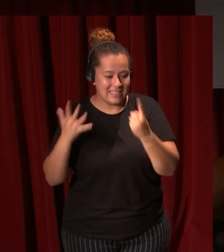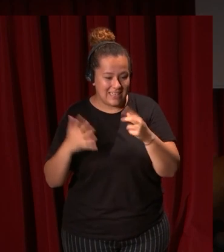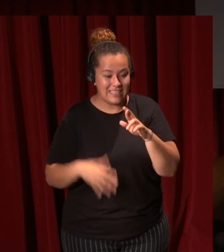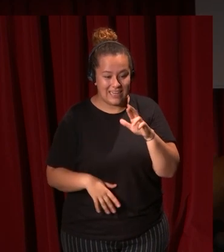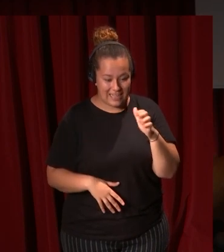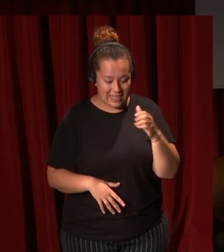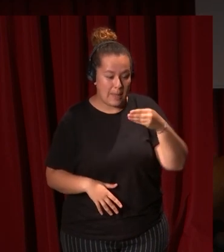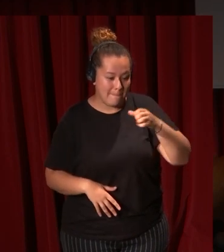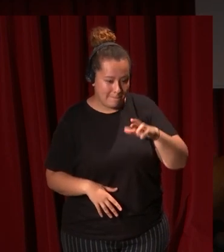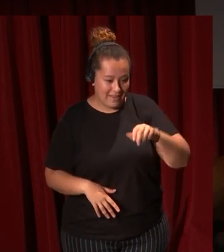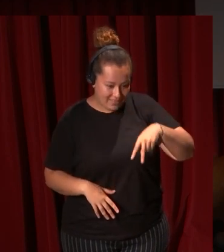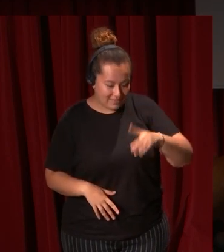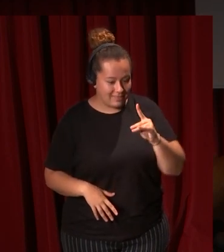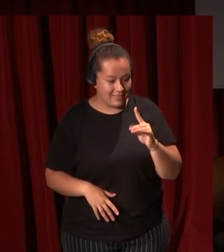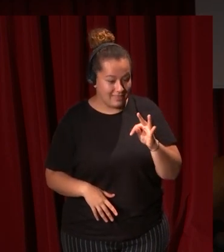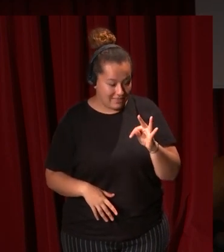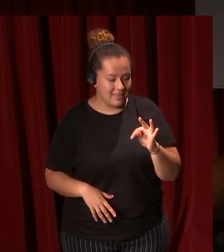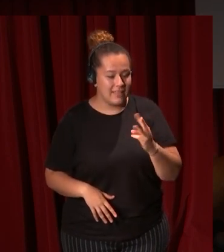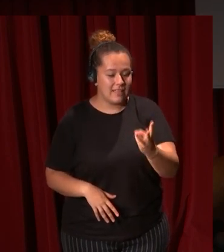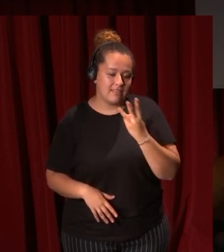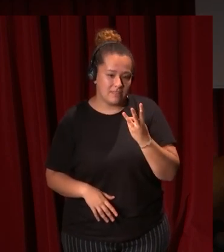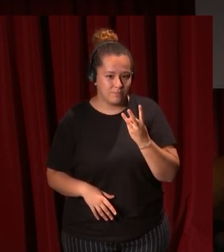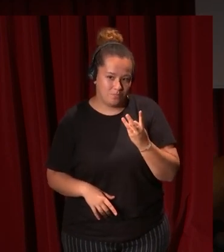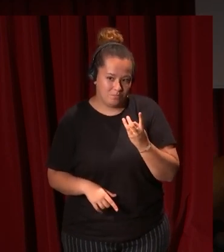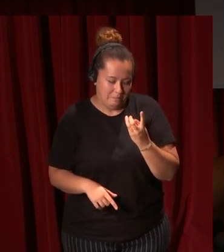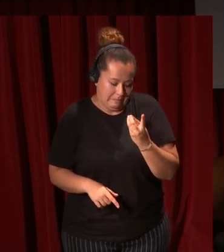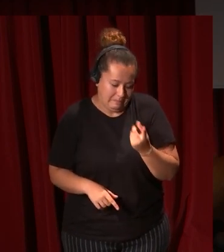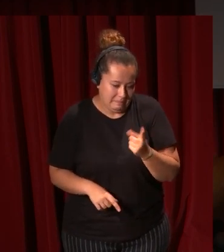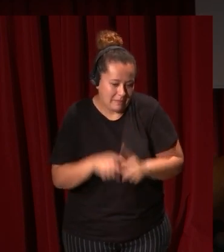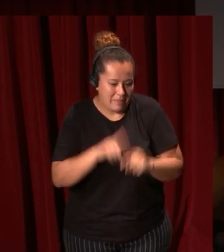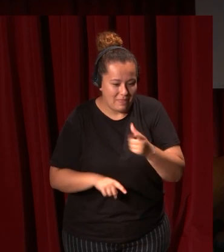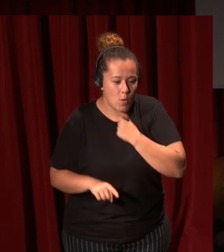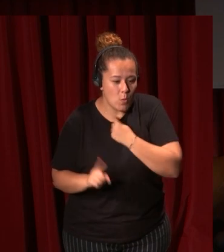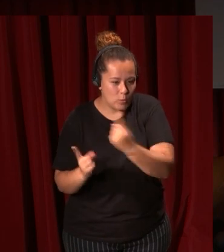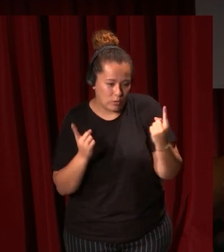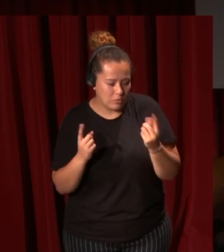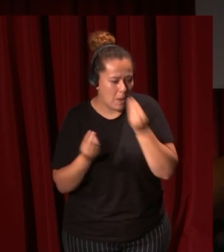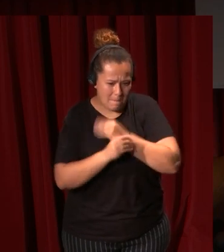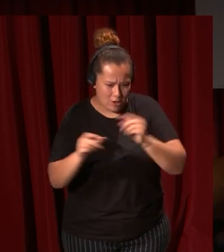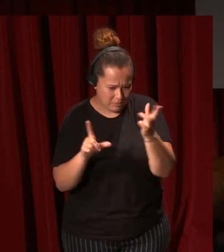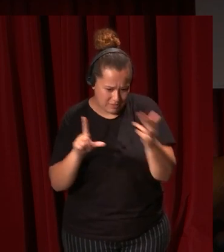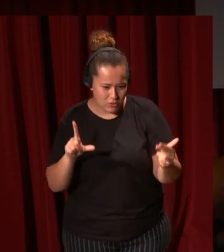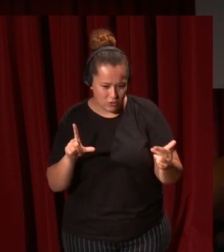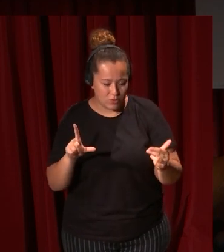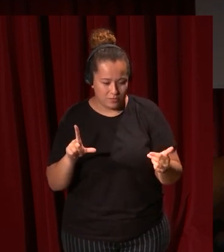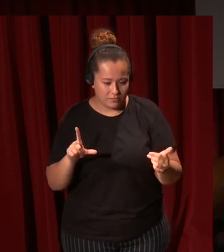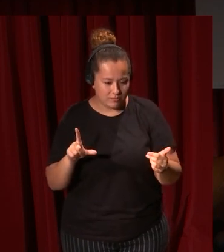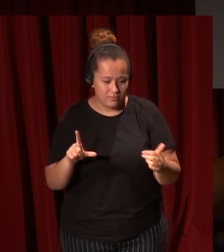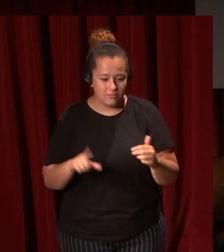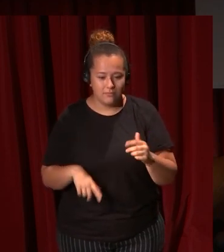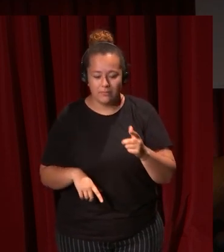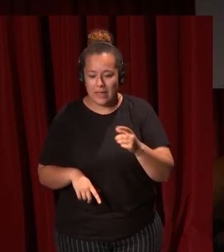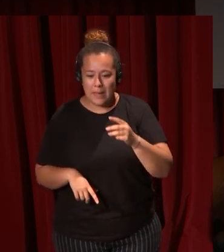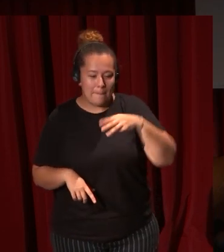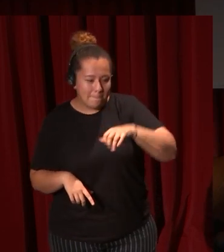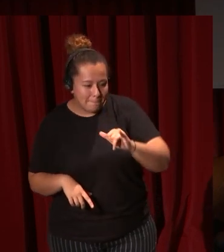cuales al menos es una cuestión de gustos son realmente de los mejores que pintó eso es mucho decir Miguel Ángel Rembrandt es Miguel Ángel es